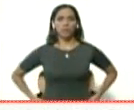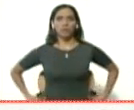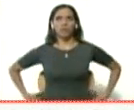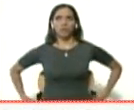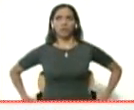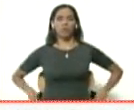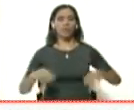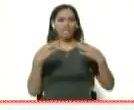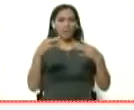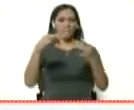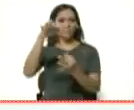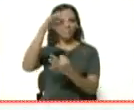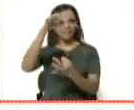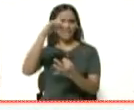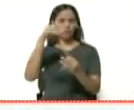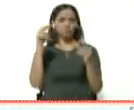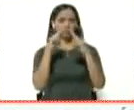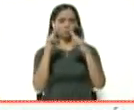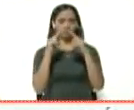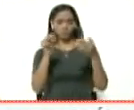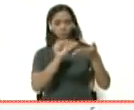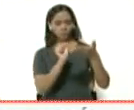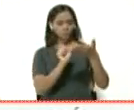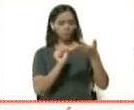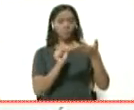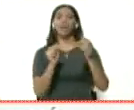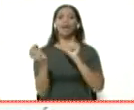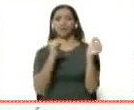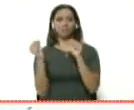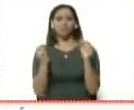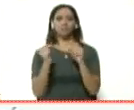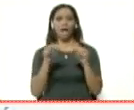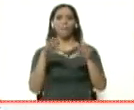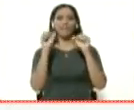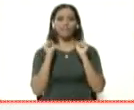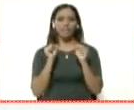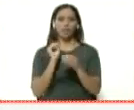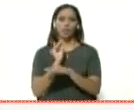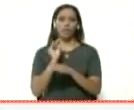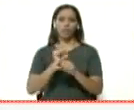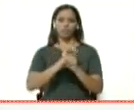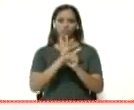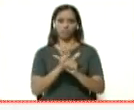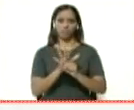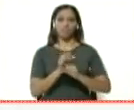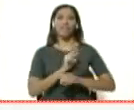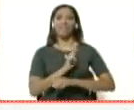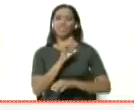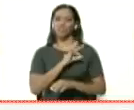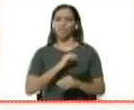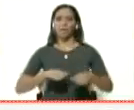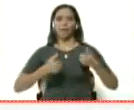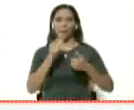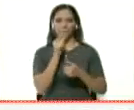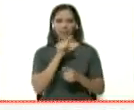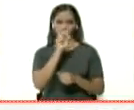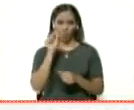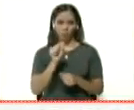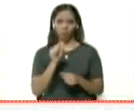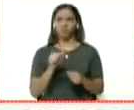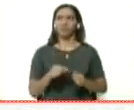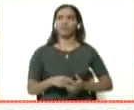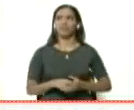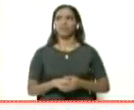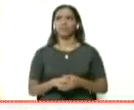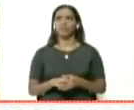mano puedan discutir, conocer y aprender a prevenir el coronavirus. Vamos nuevamente a las redes sociales con más preguntas para Carlos